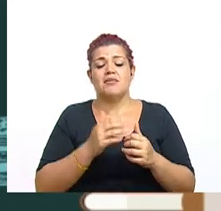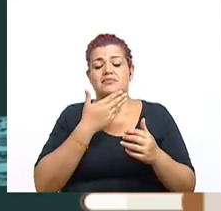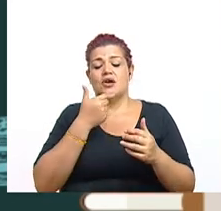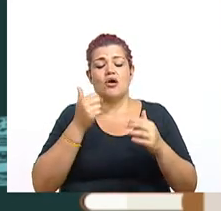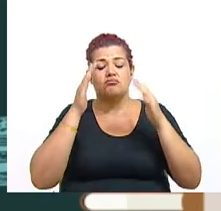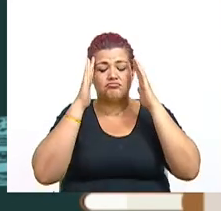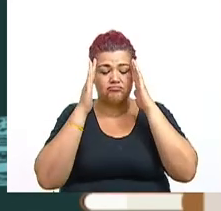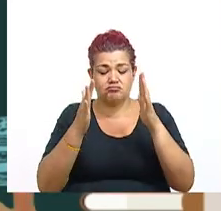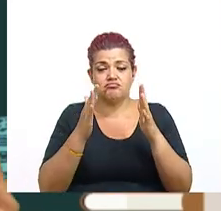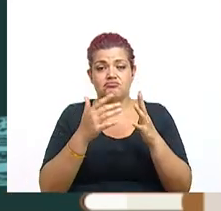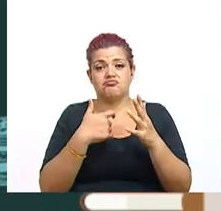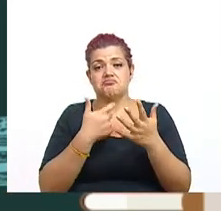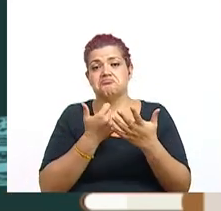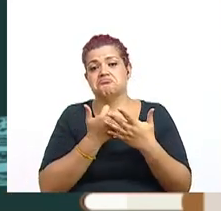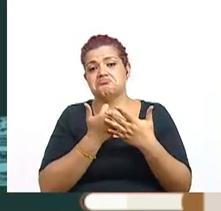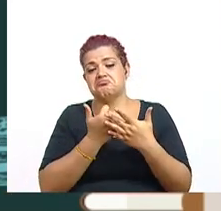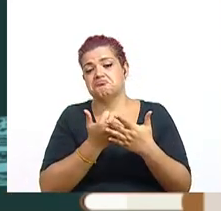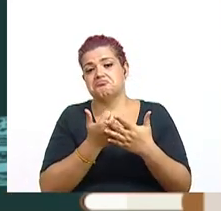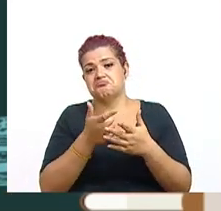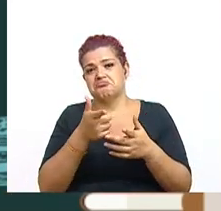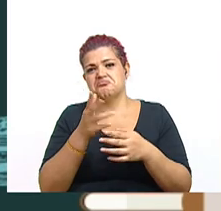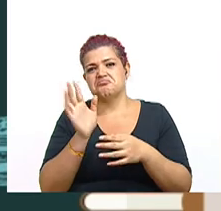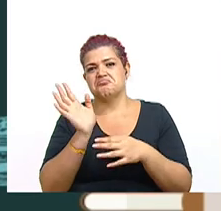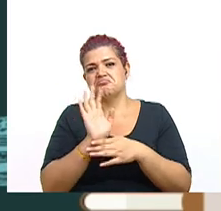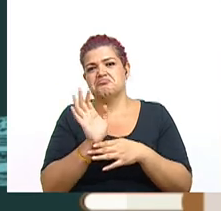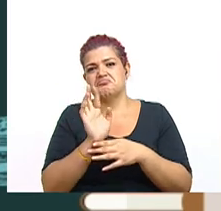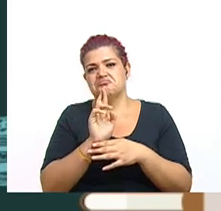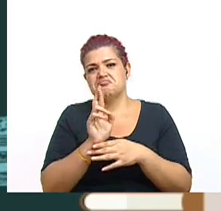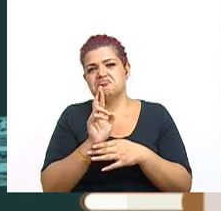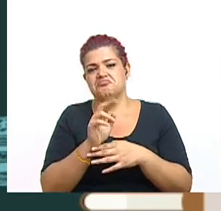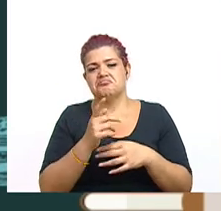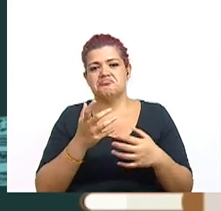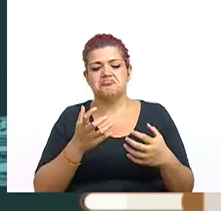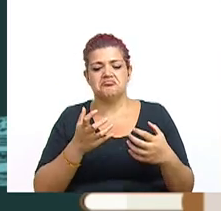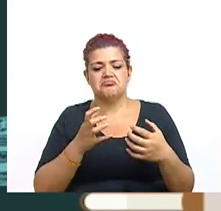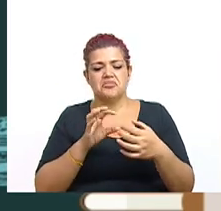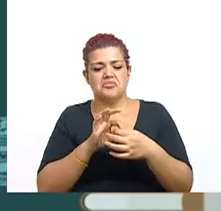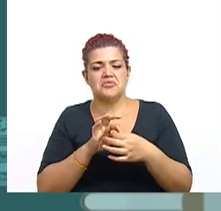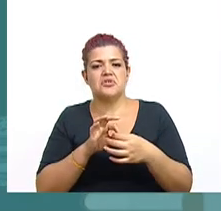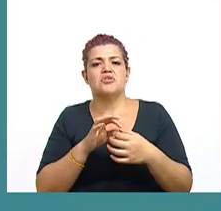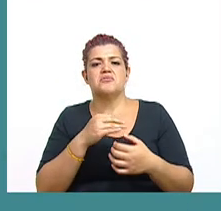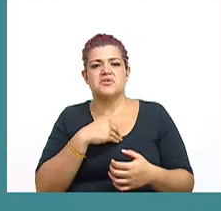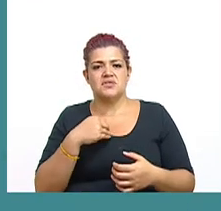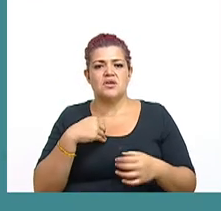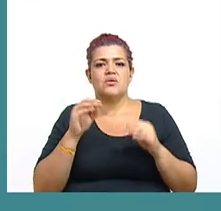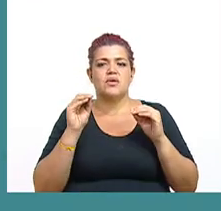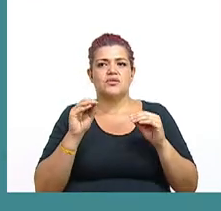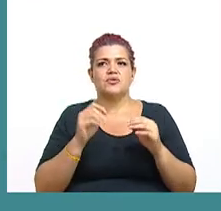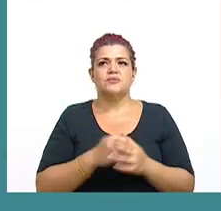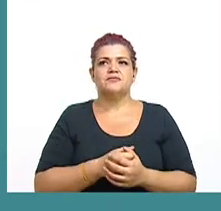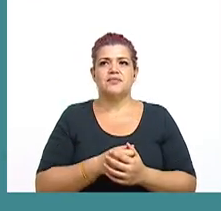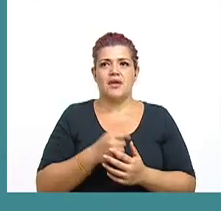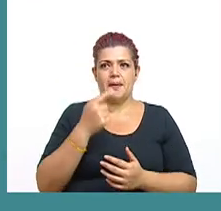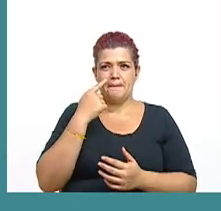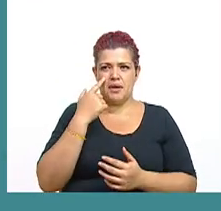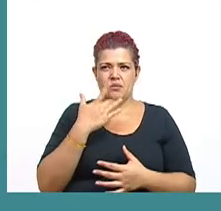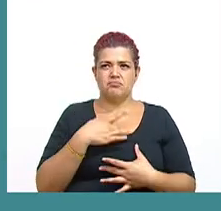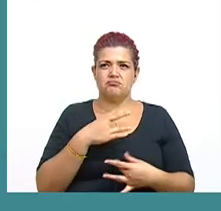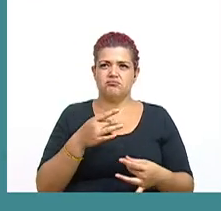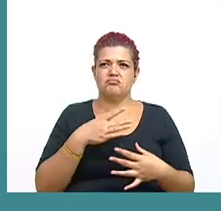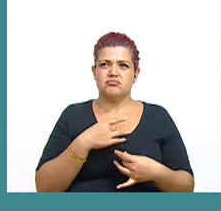que podamos brindarle a través de REPRETEL en este convenio con el Ministerio de Educación Pública. Ok, mire qué interesante.